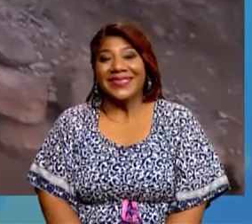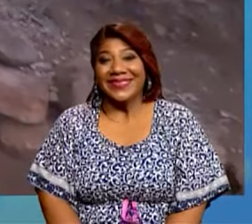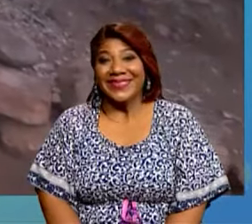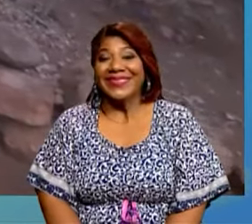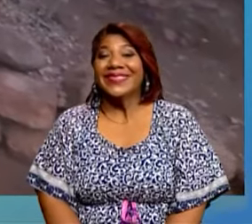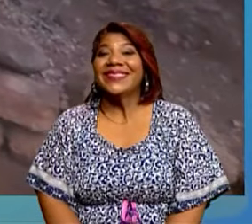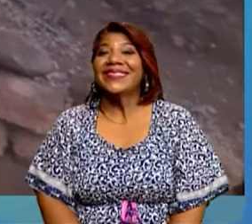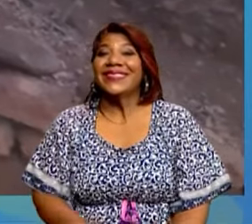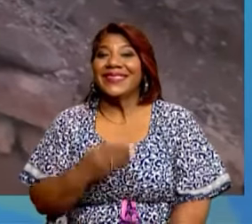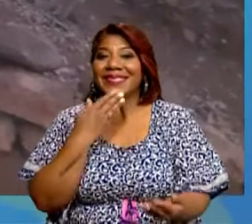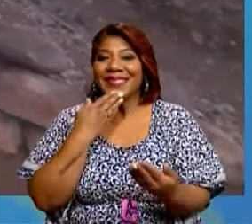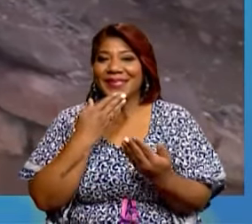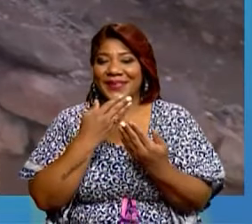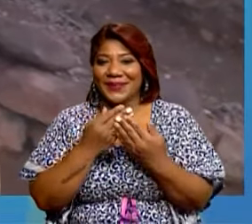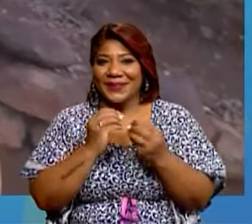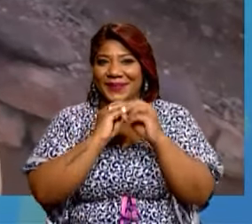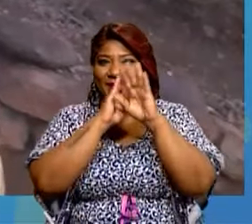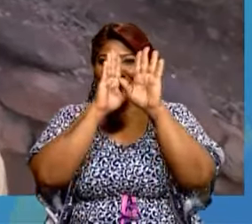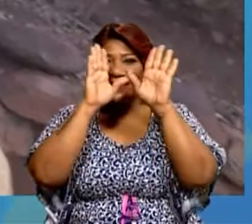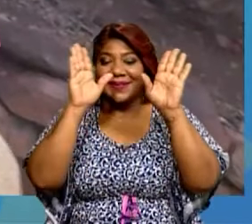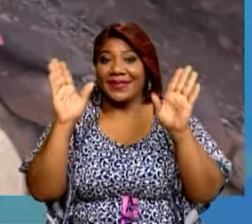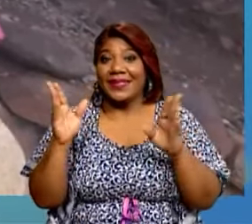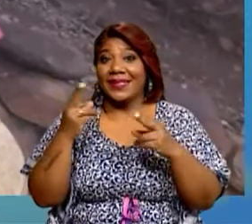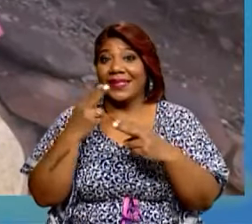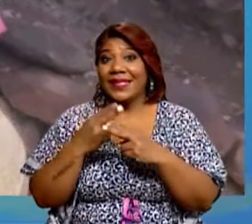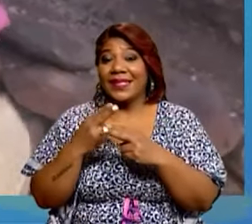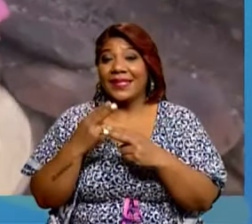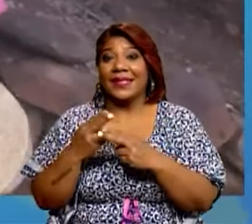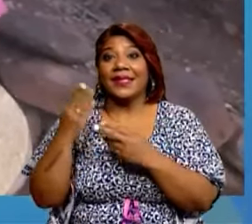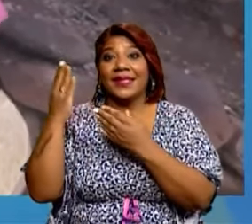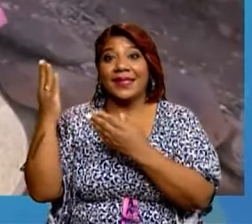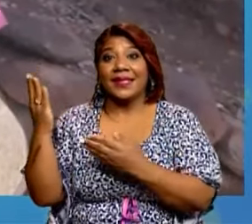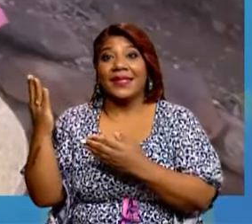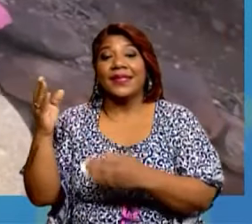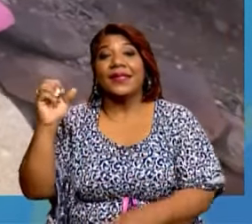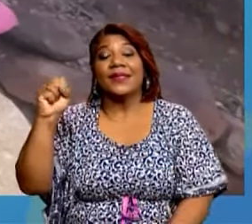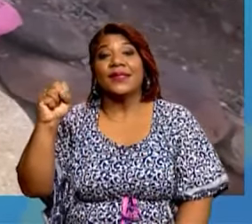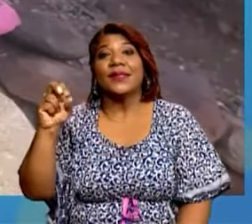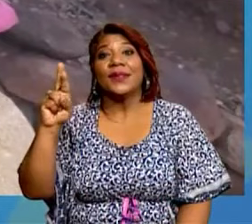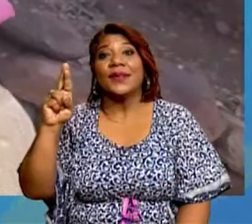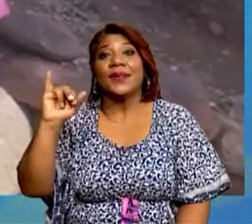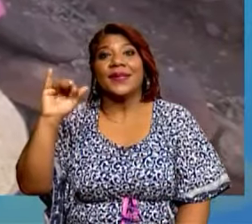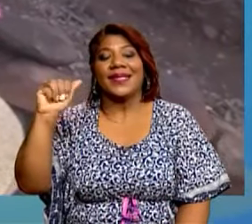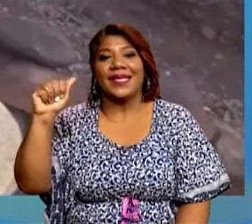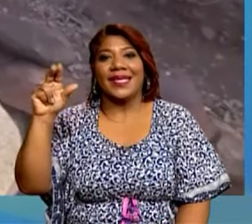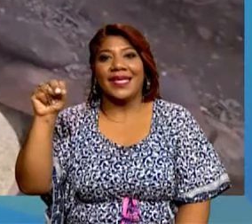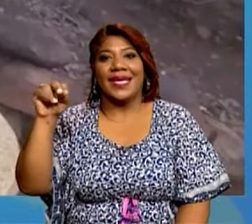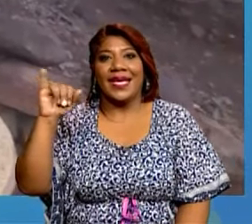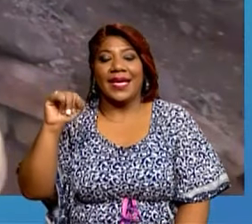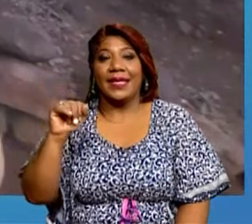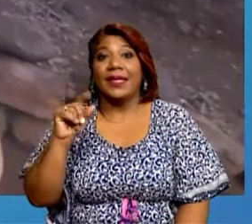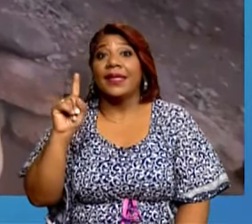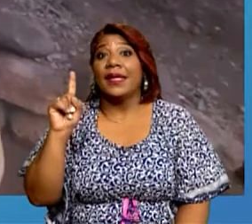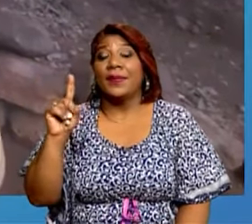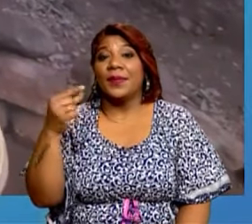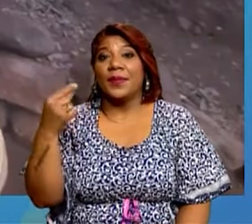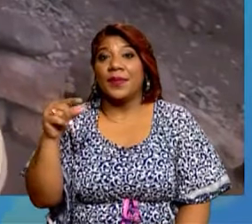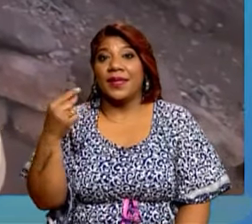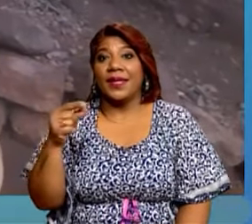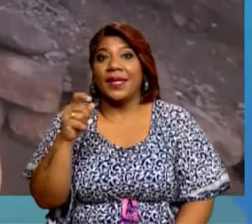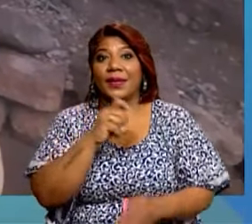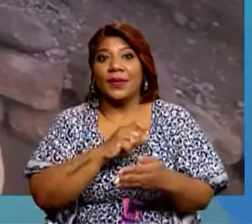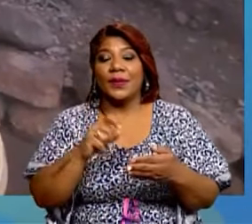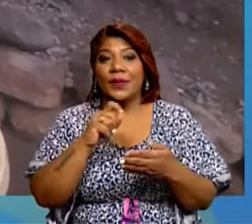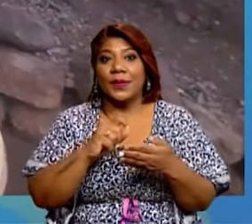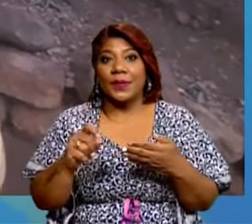Buenos días, mi nombre es Oriani Martínez, estoy en primer grado de la Escuela